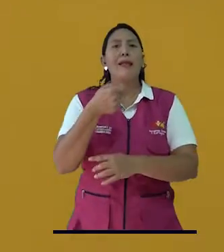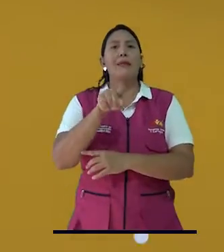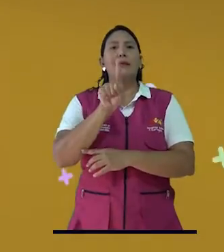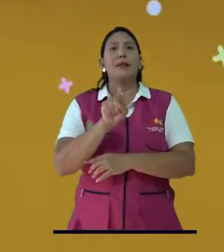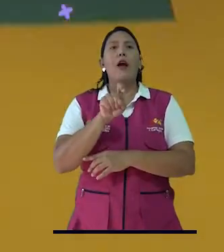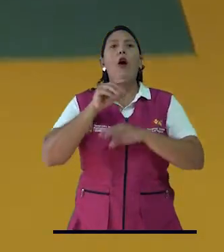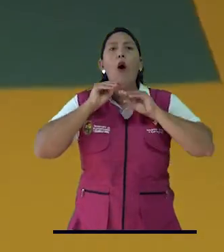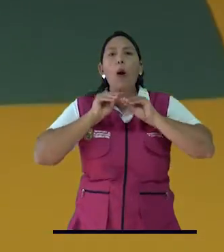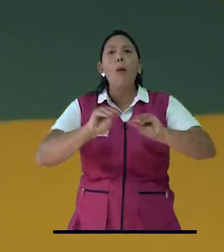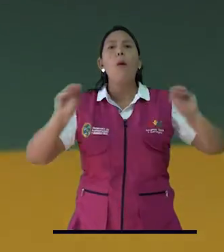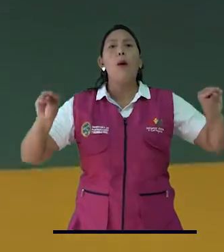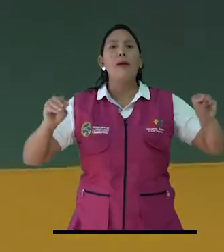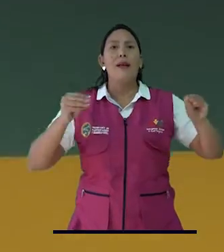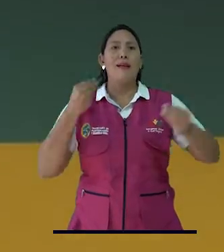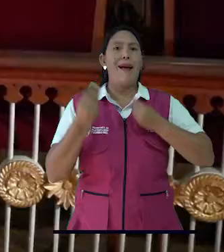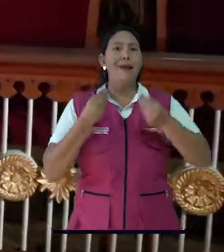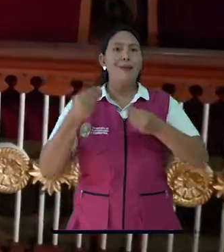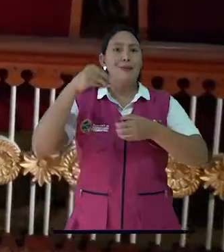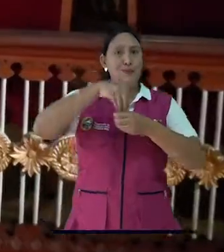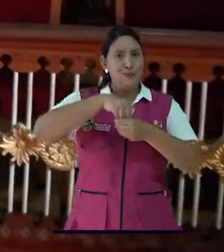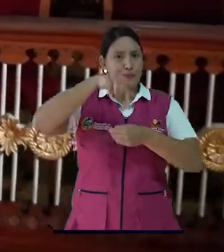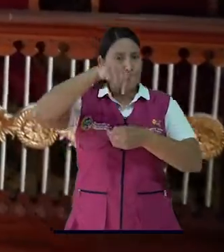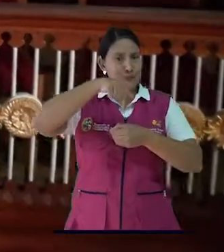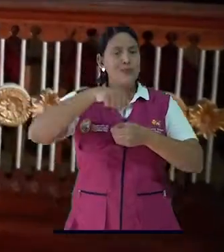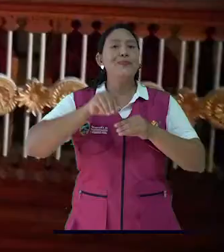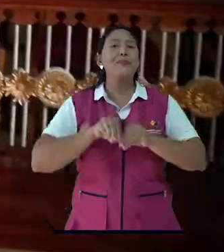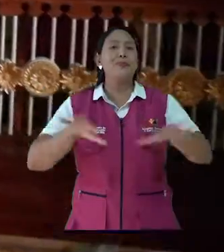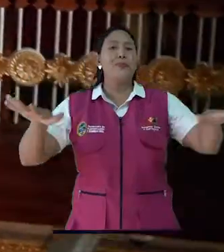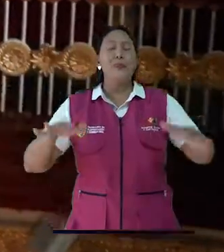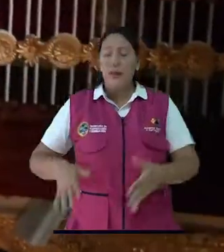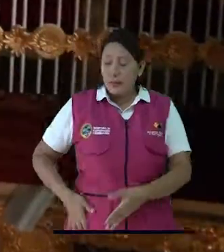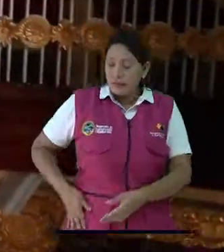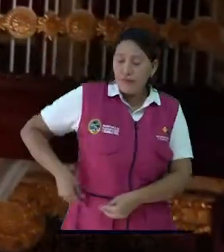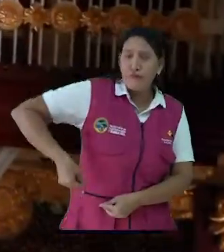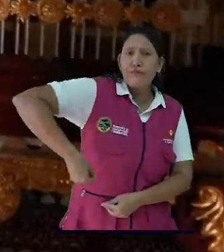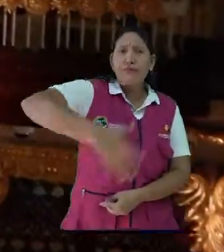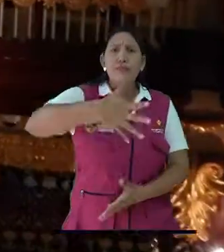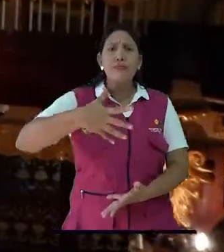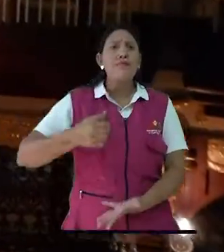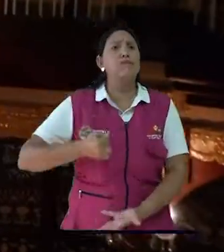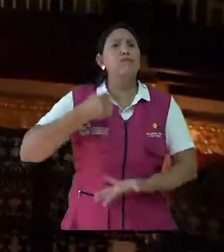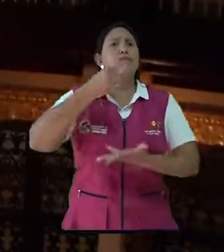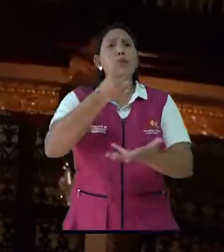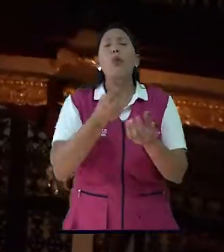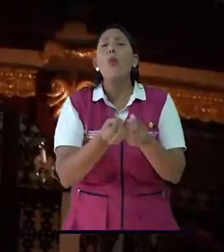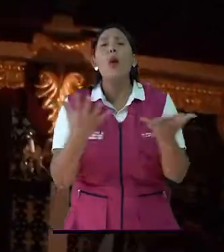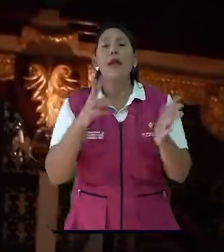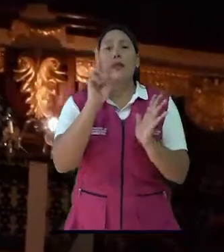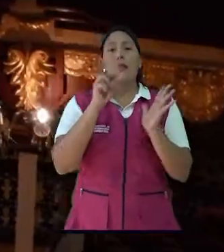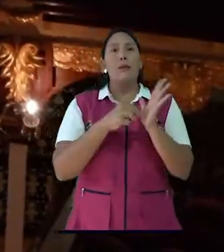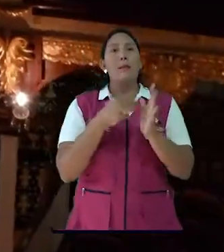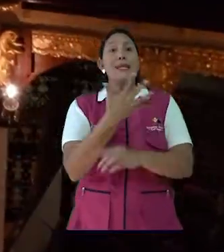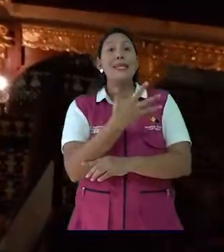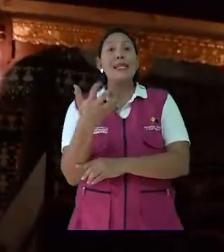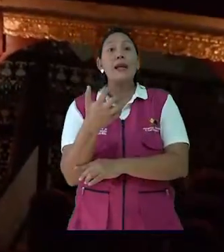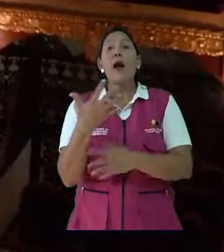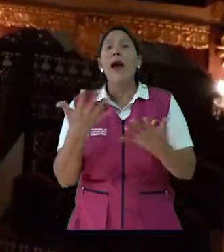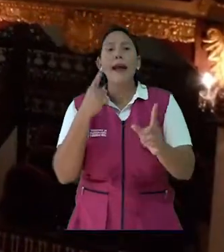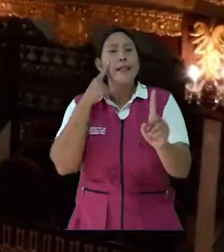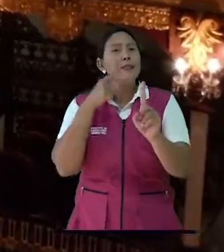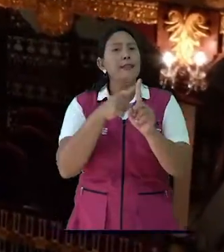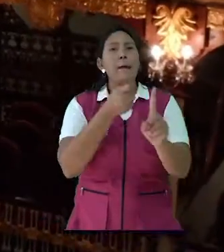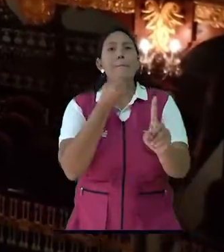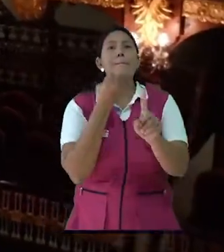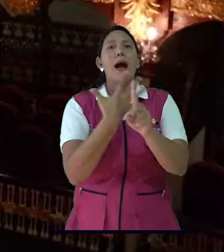artes y la cultura en 16 convocatorias realizadas. Invertimos más de 2.500 millones de